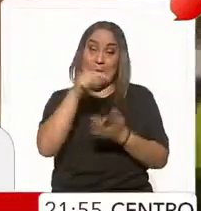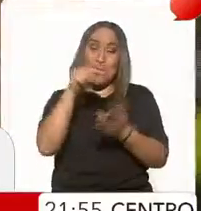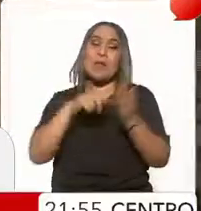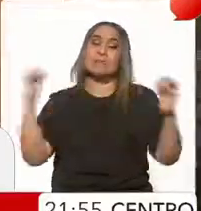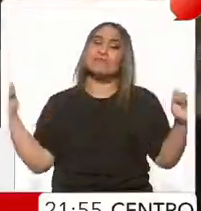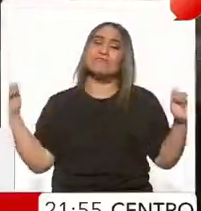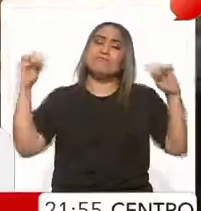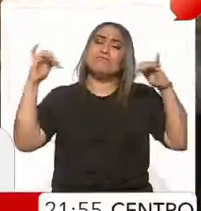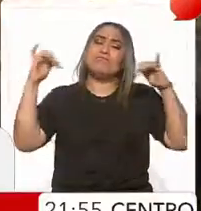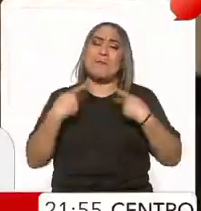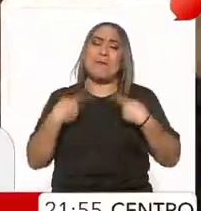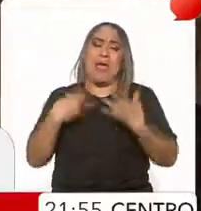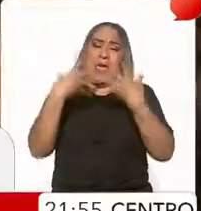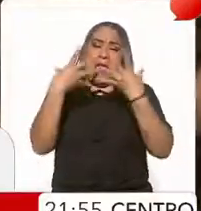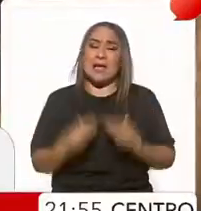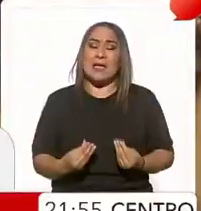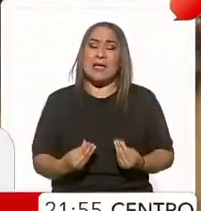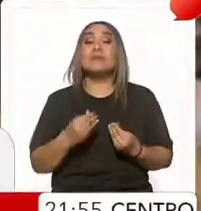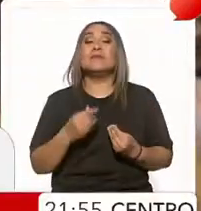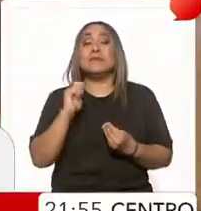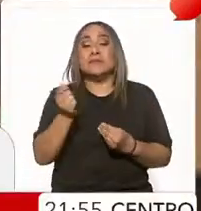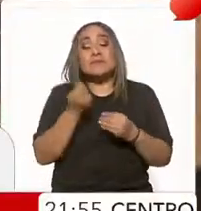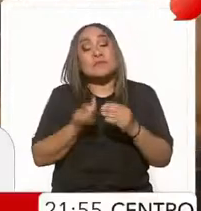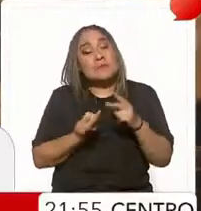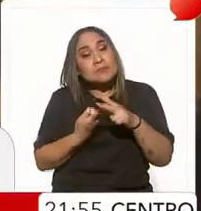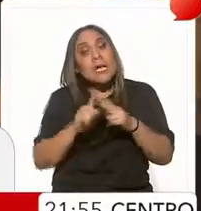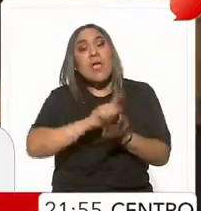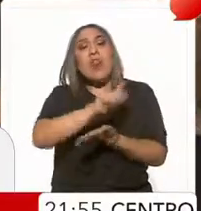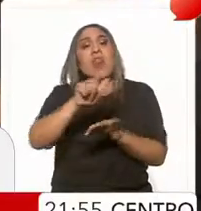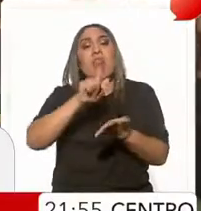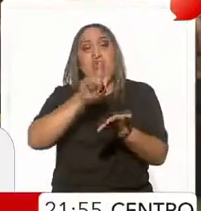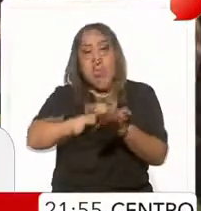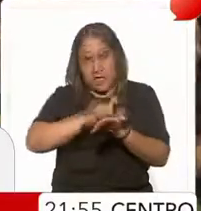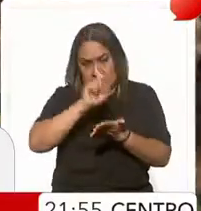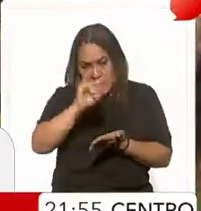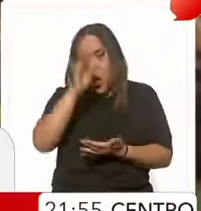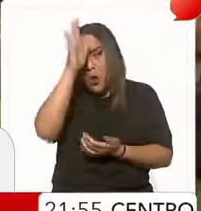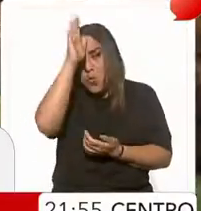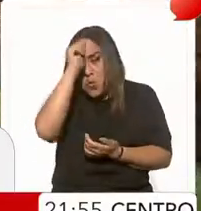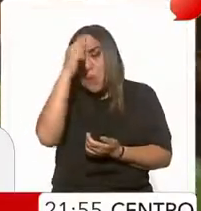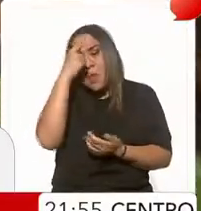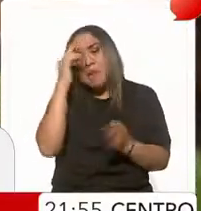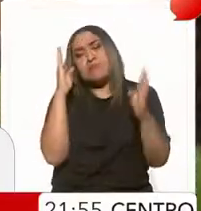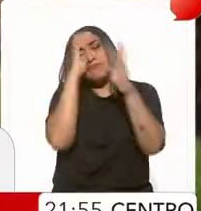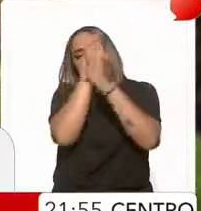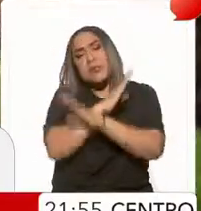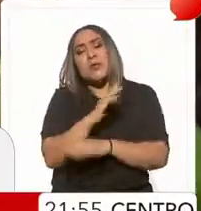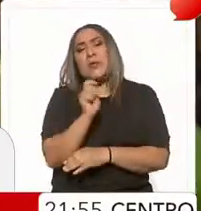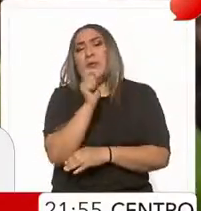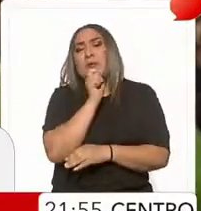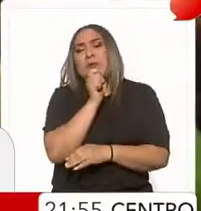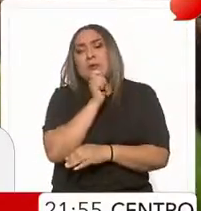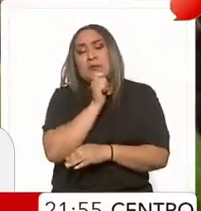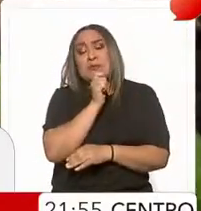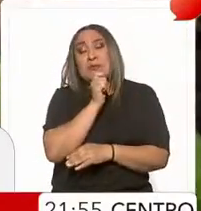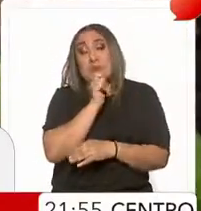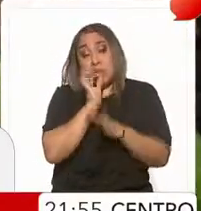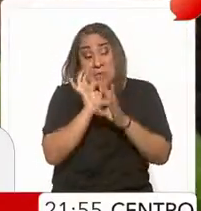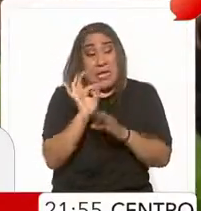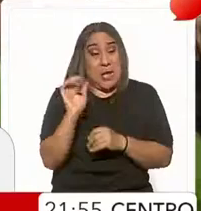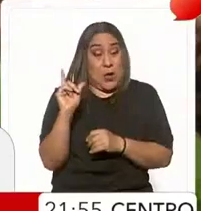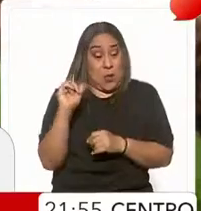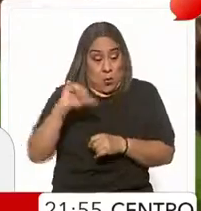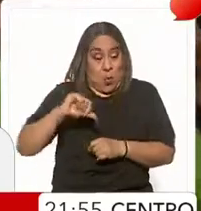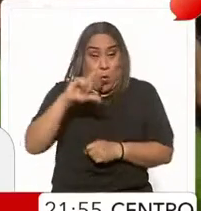cientos de personas que celebraron la entrada en vigor de la ley que permite el uso lúdico de la marihuana en ese país a partir de este lunes